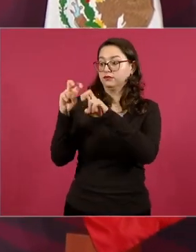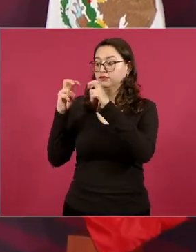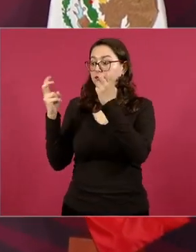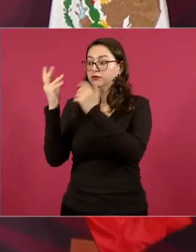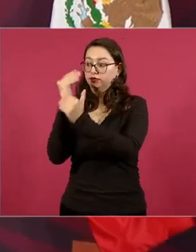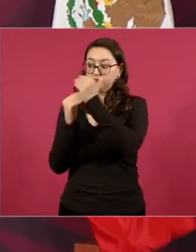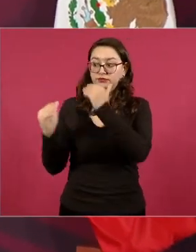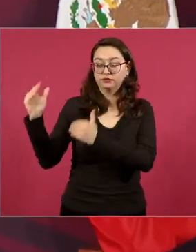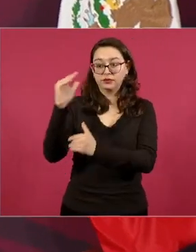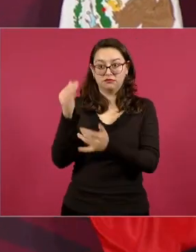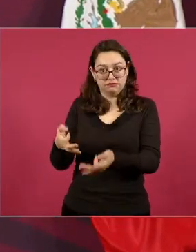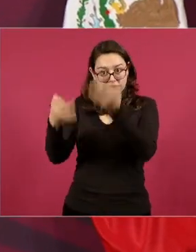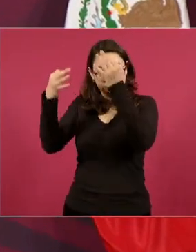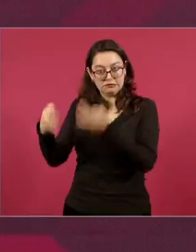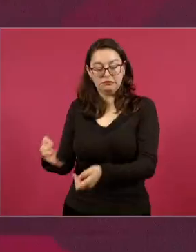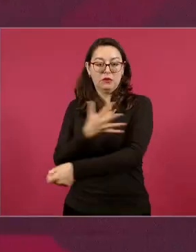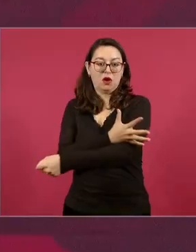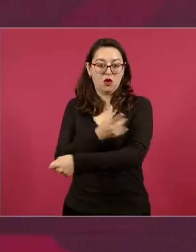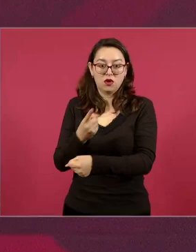incorruptibles